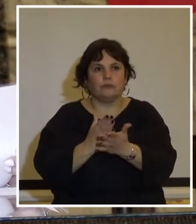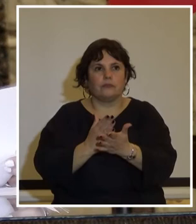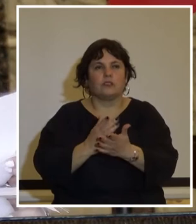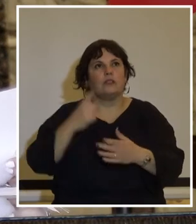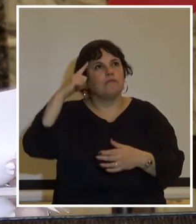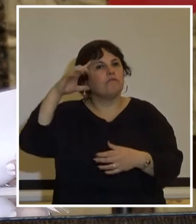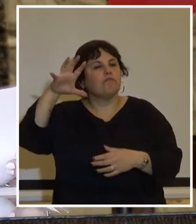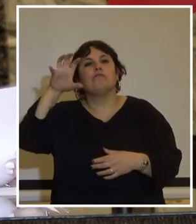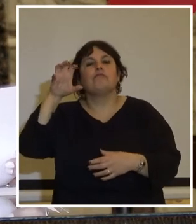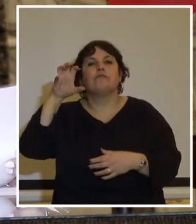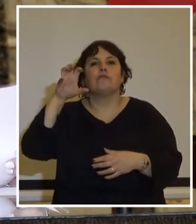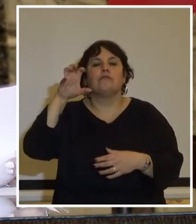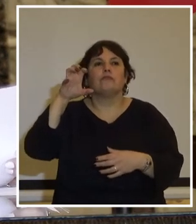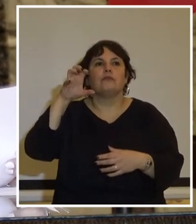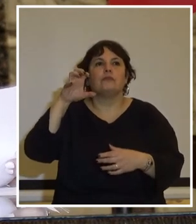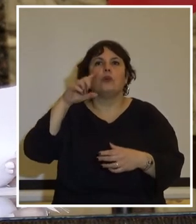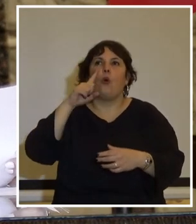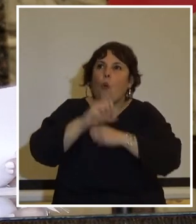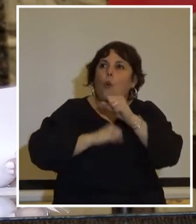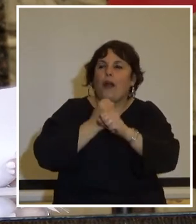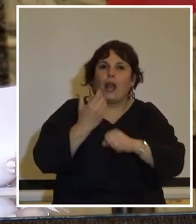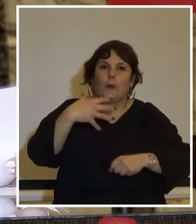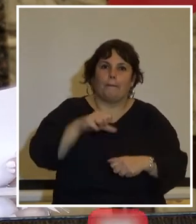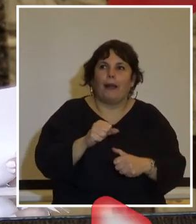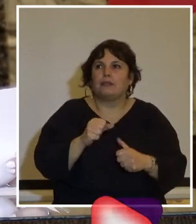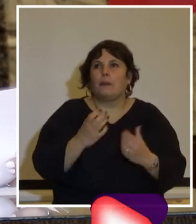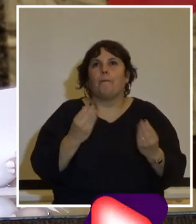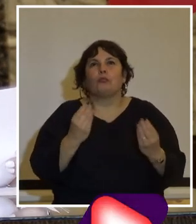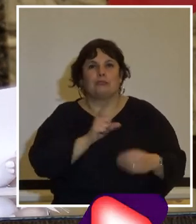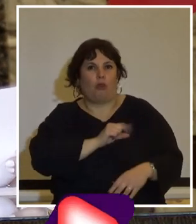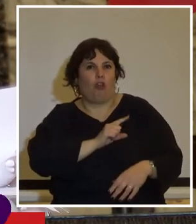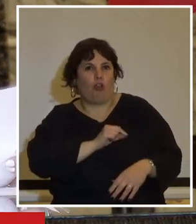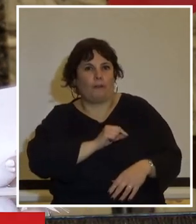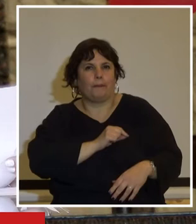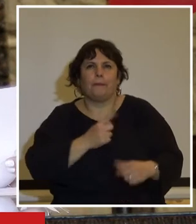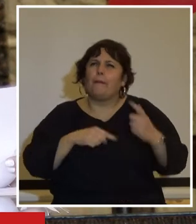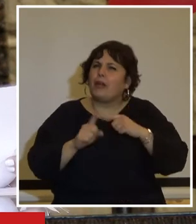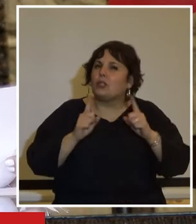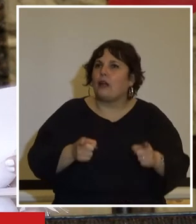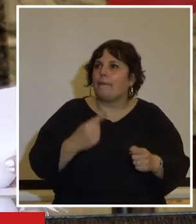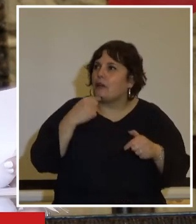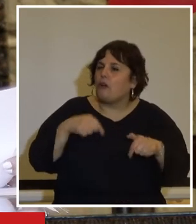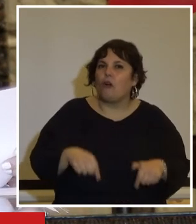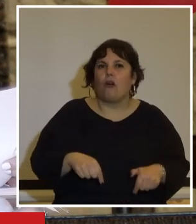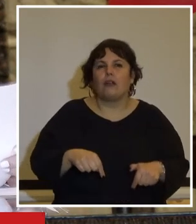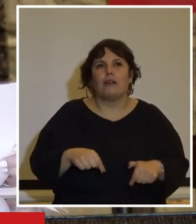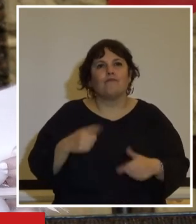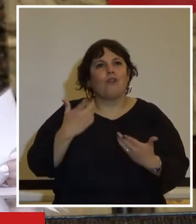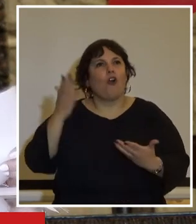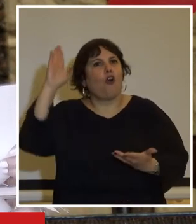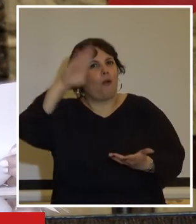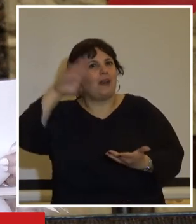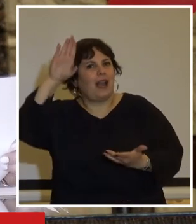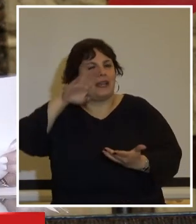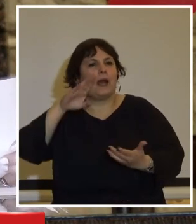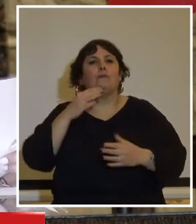recordamos otro año más con muchísimo dolor pero también hoy homenajeamos